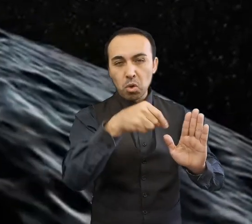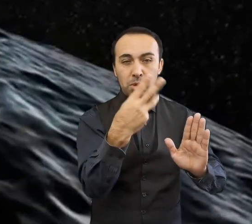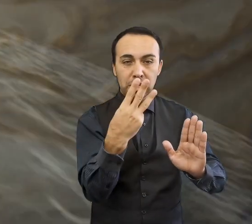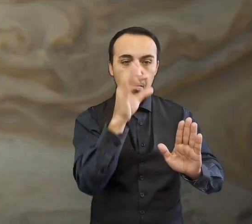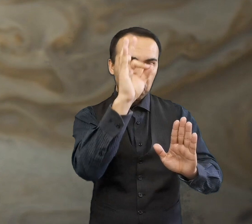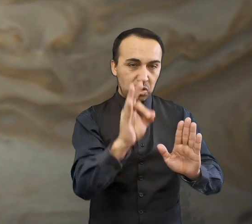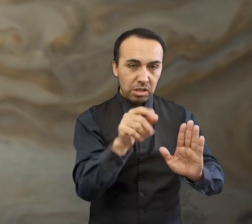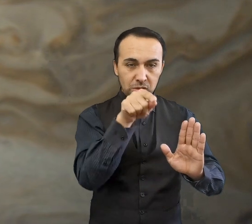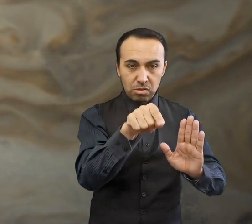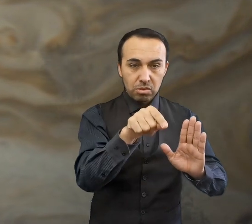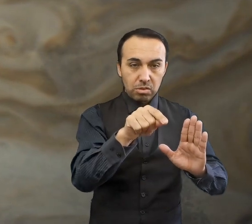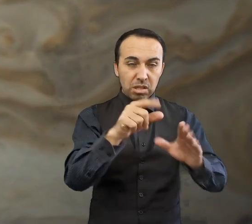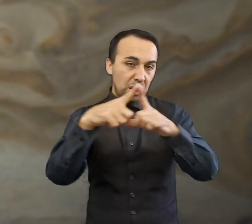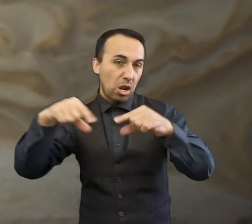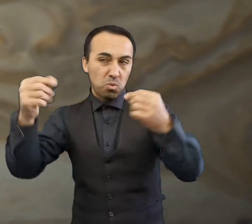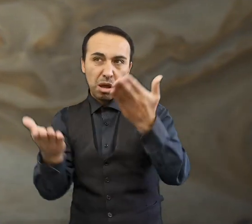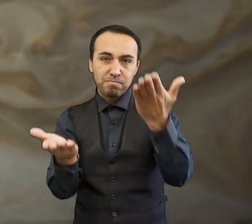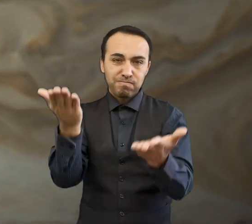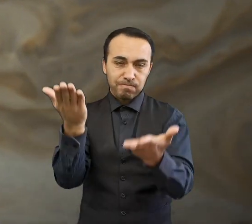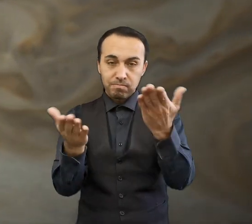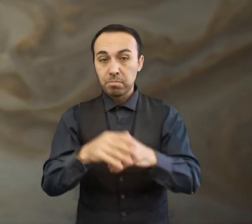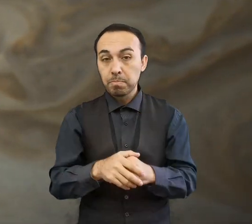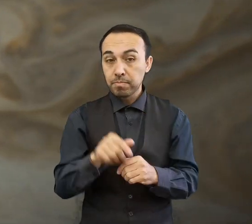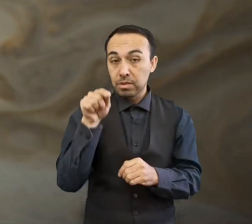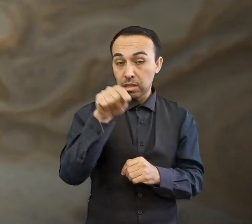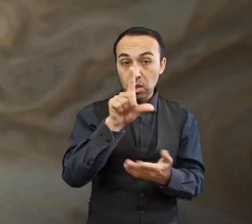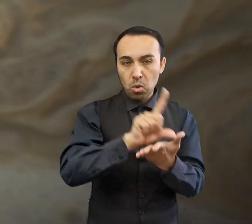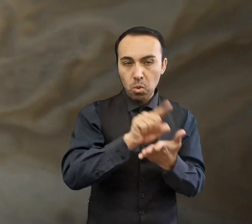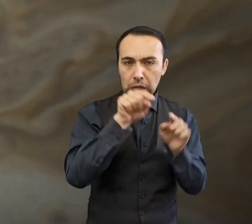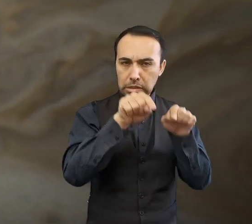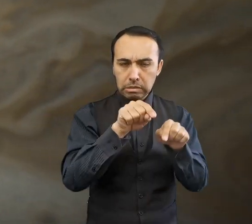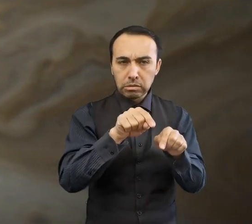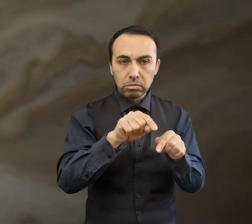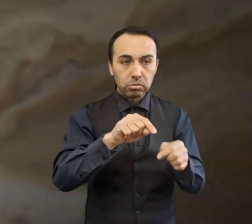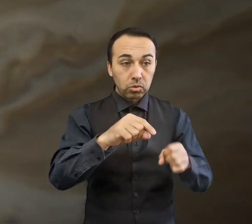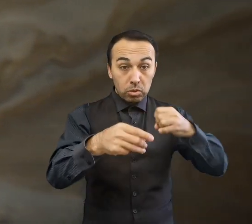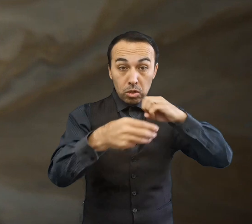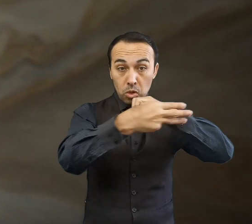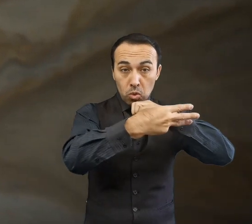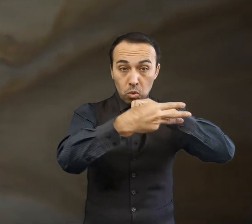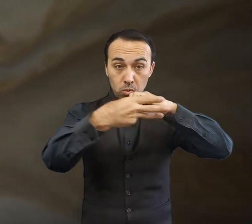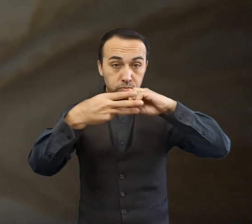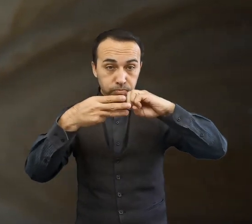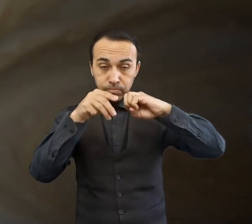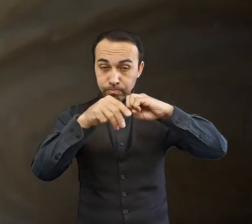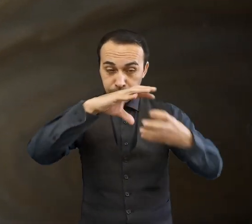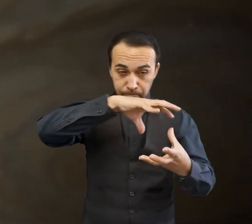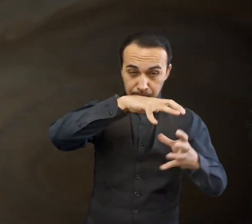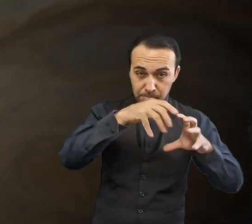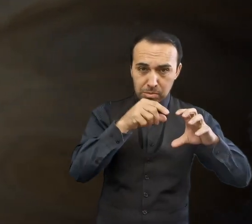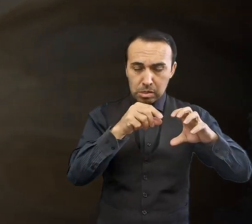En esta zona, los asteroides son acelerados por la gravedad de Júpiter y su alta velocidad impide que tras una colisión se